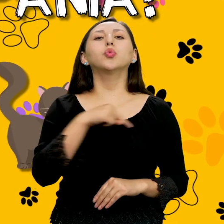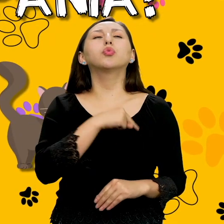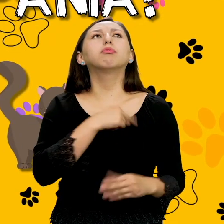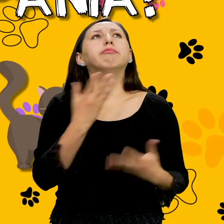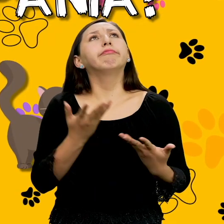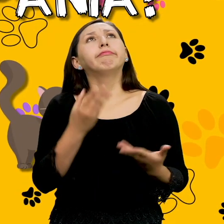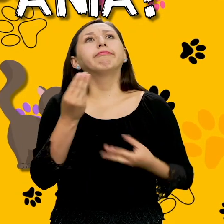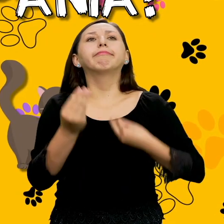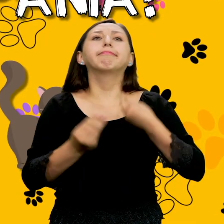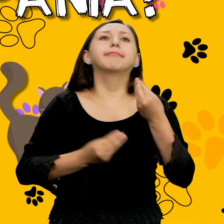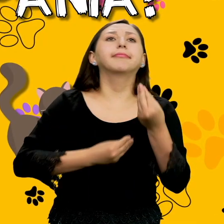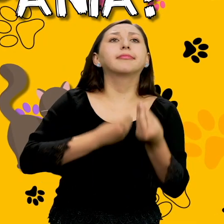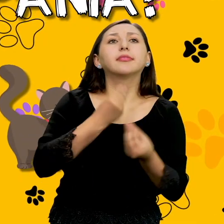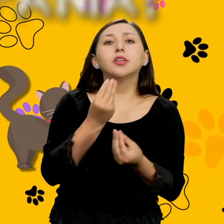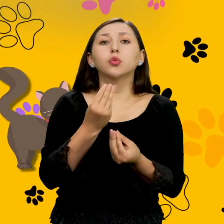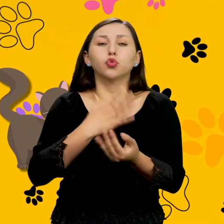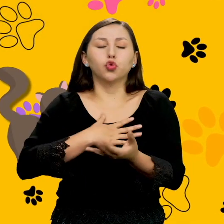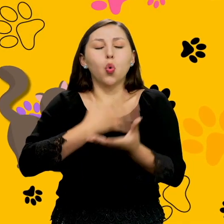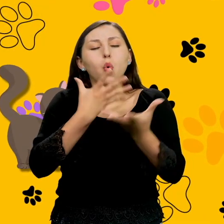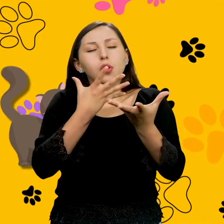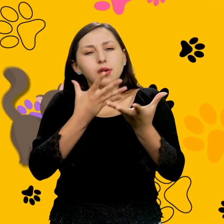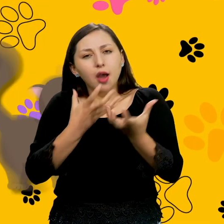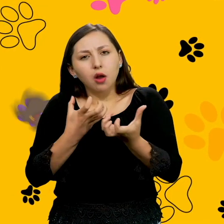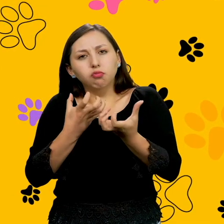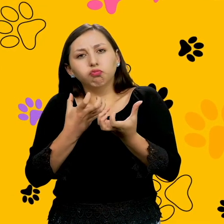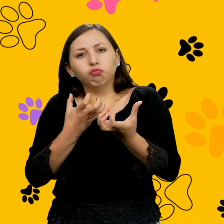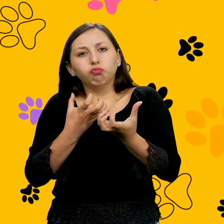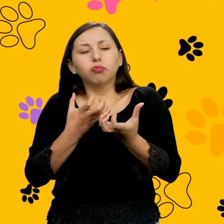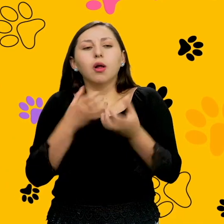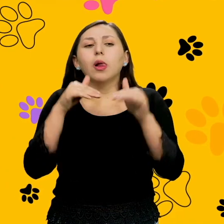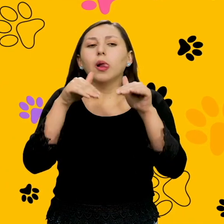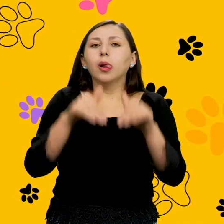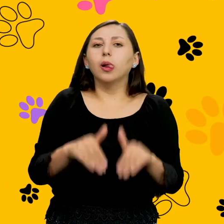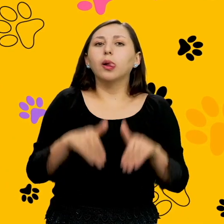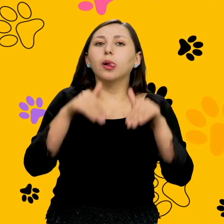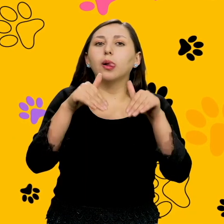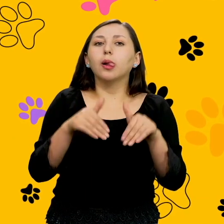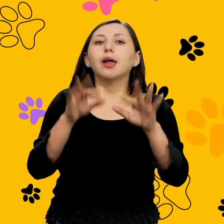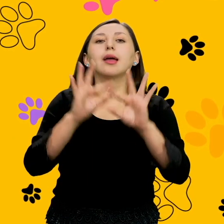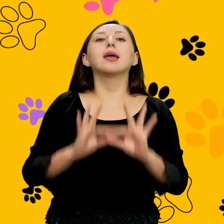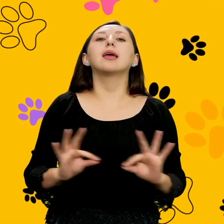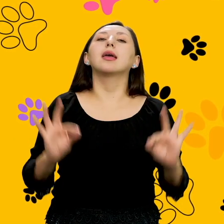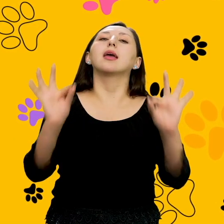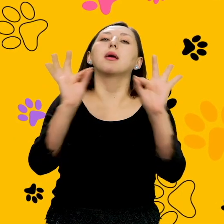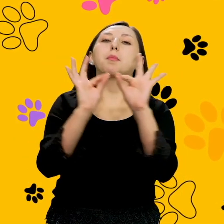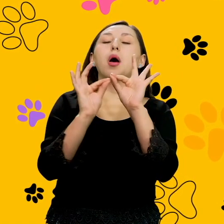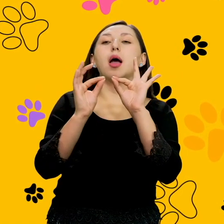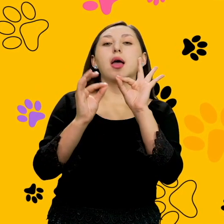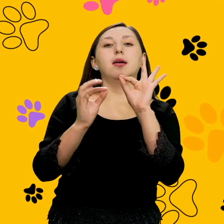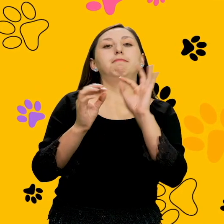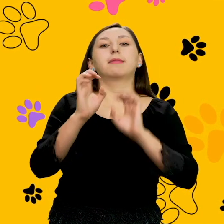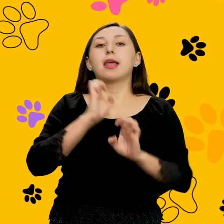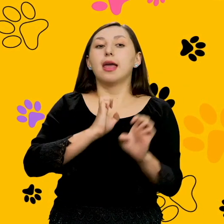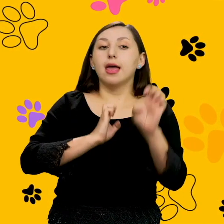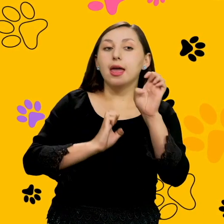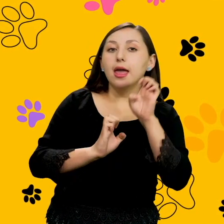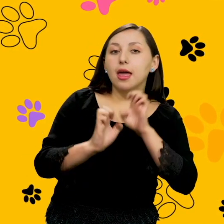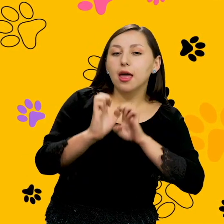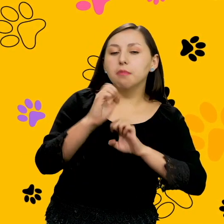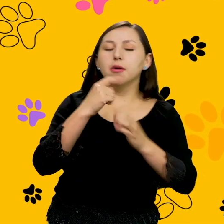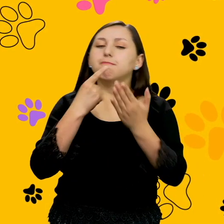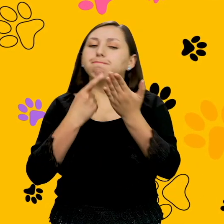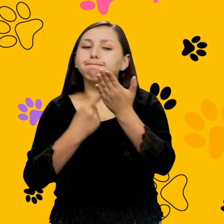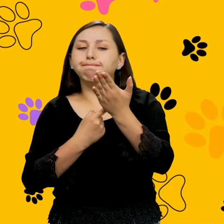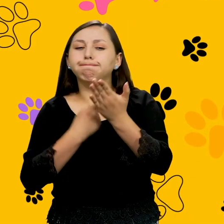para elegir un animal de compañía? ¿Qué tenemos que hacer nosotros? Primero tenemos que evaluar o analizar con nuestros padres